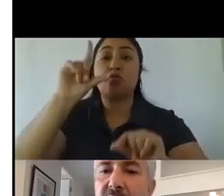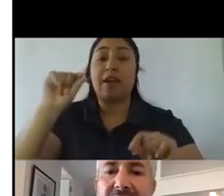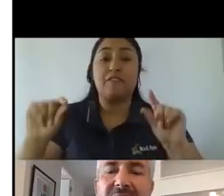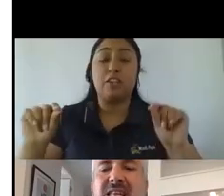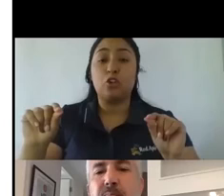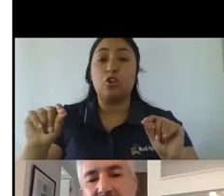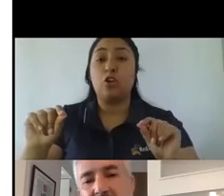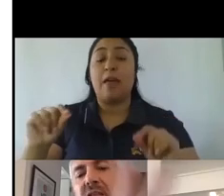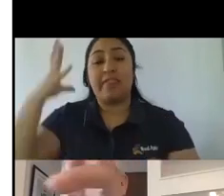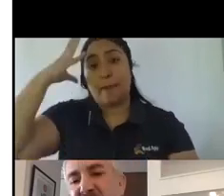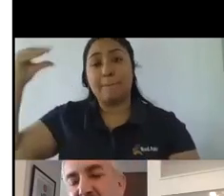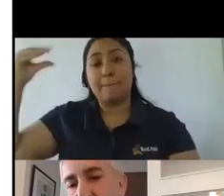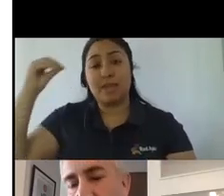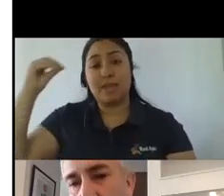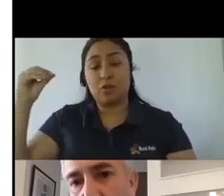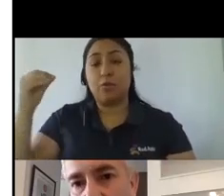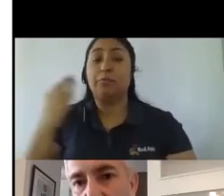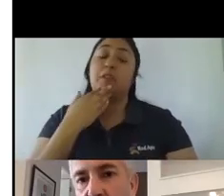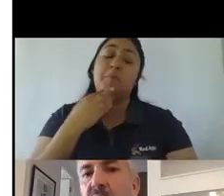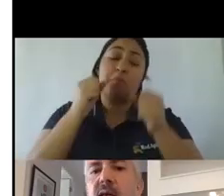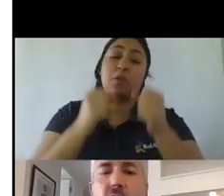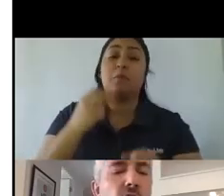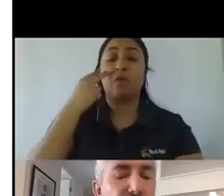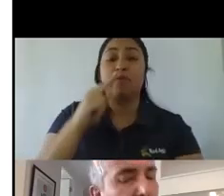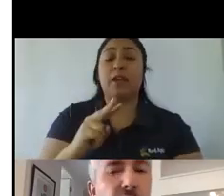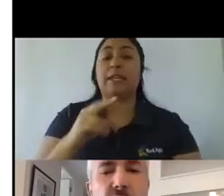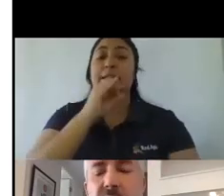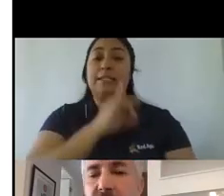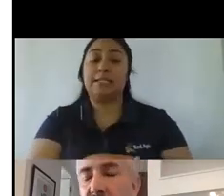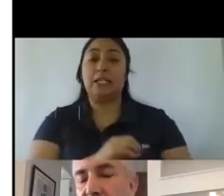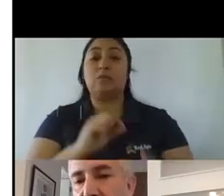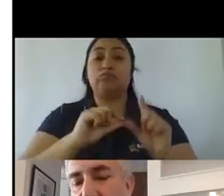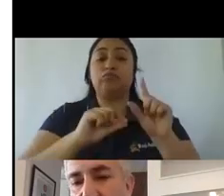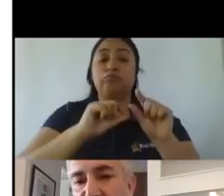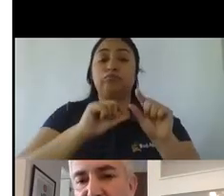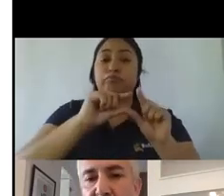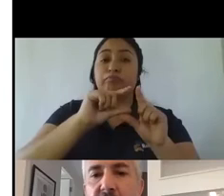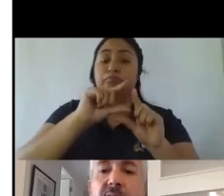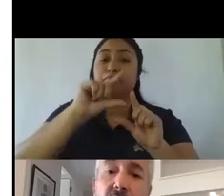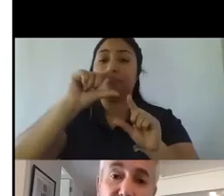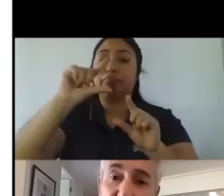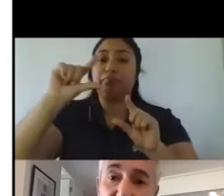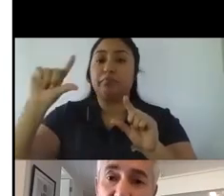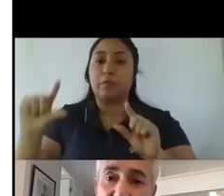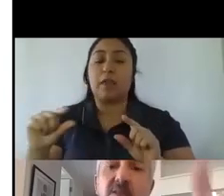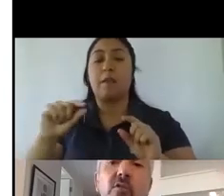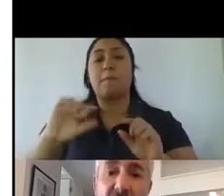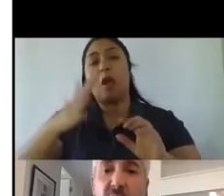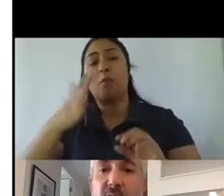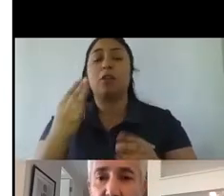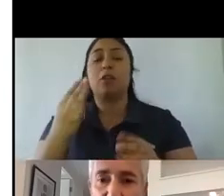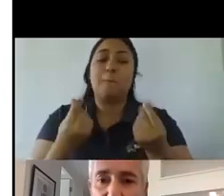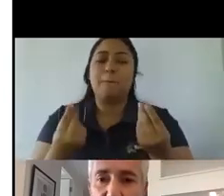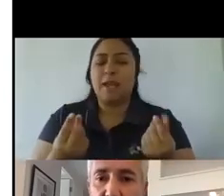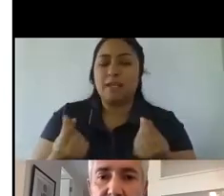Chile y la expresión de crecimiento de los tráficos en todo el mundo es relativamente similar lo que no se condice con lo que